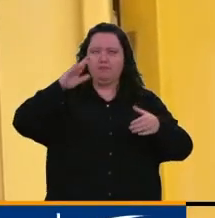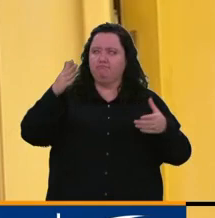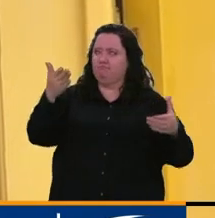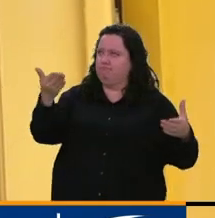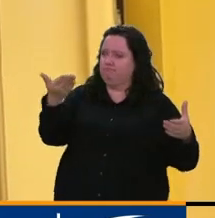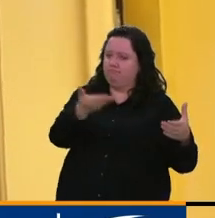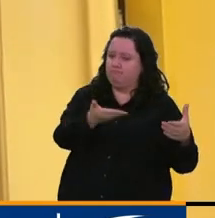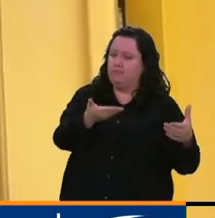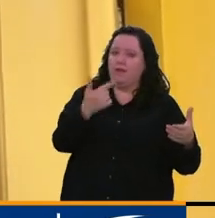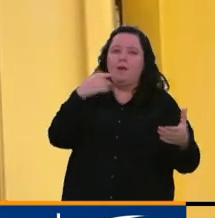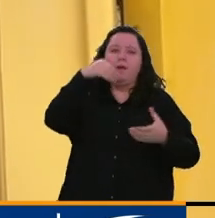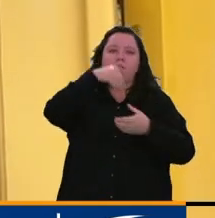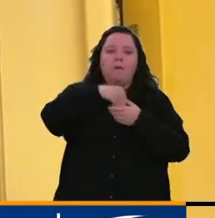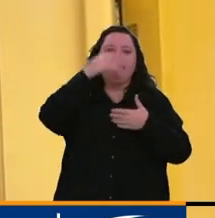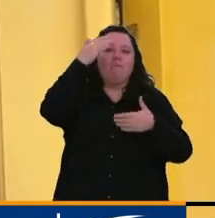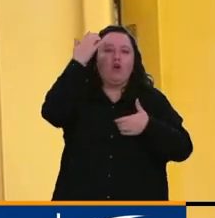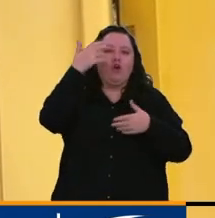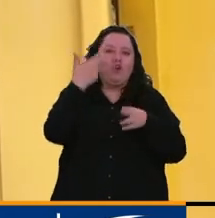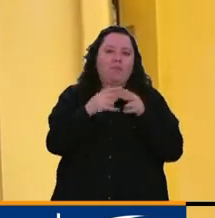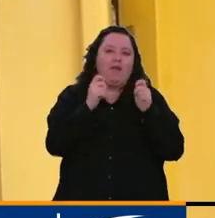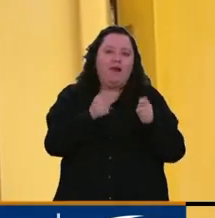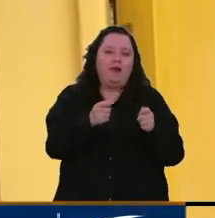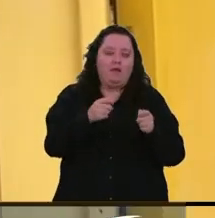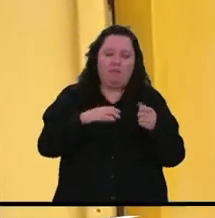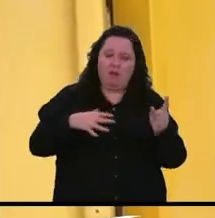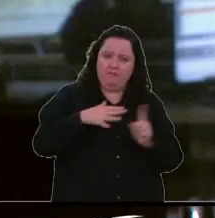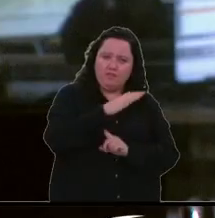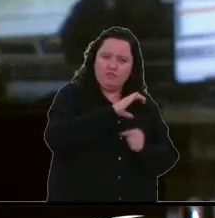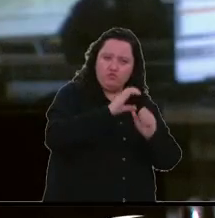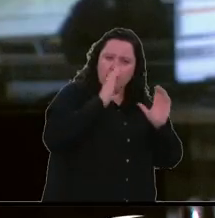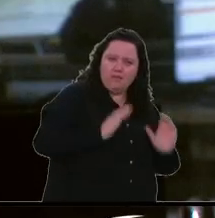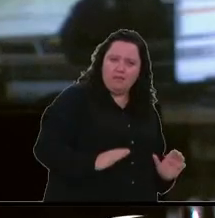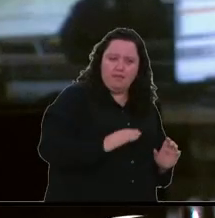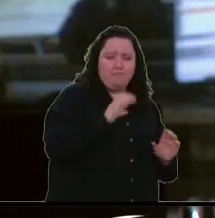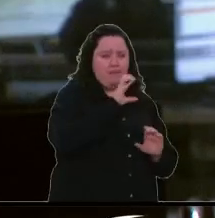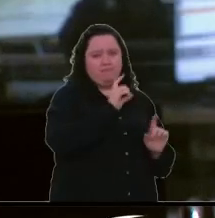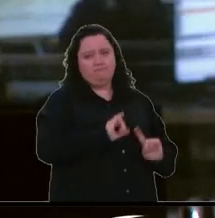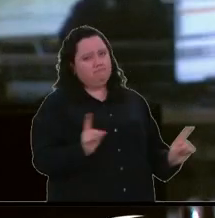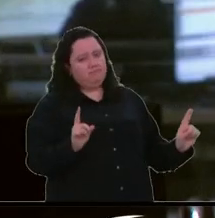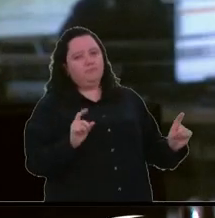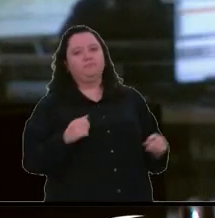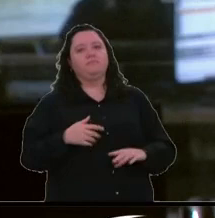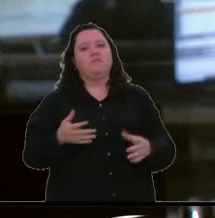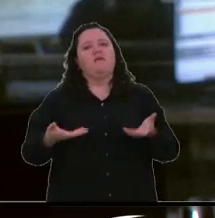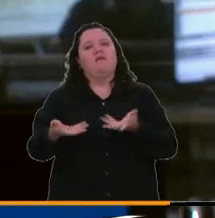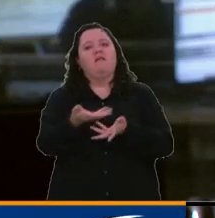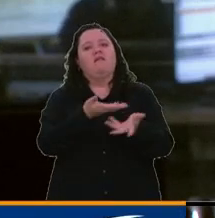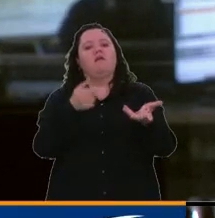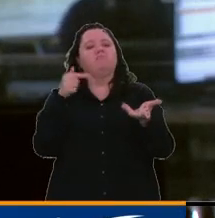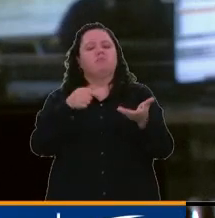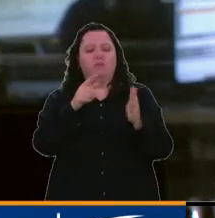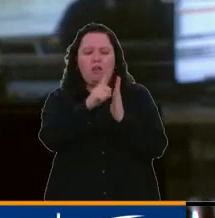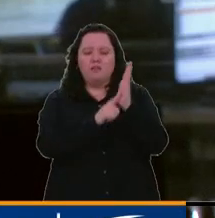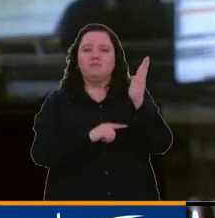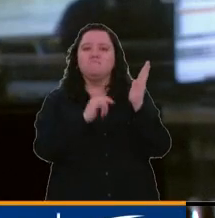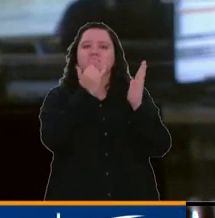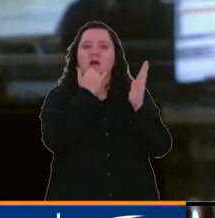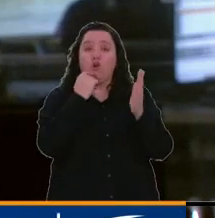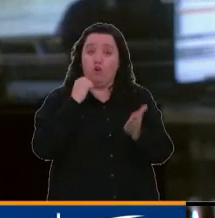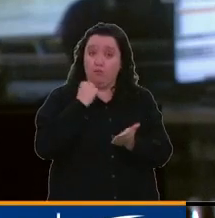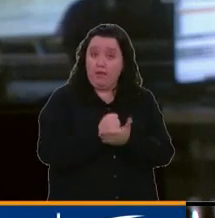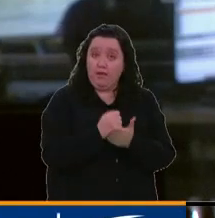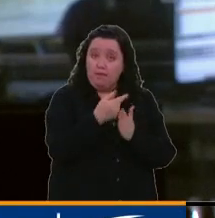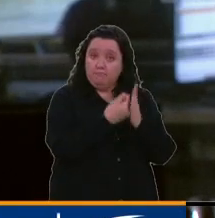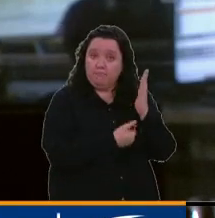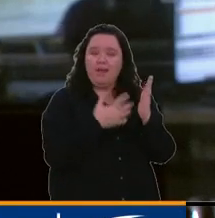retiren los micos y no le hagan esto a la ciudadanía y al país. En la ponencia tampoco aparecen las listas cerradas obligatorias a